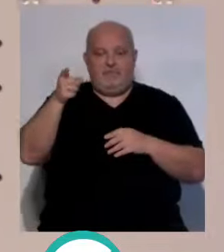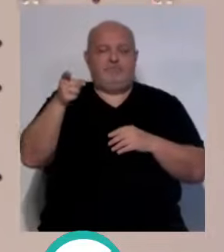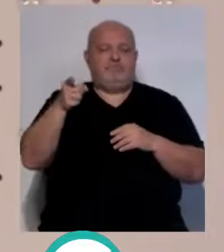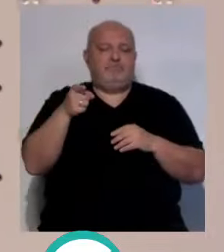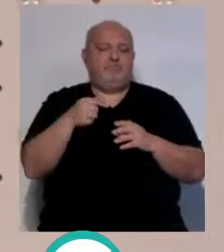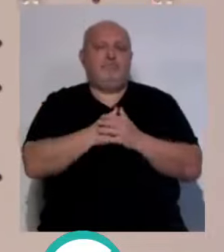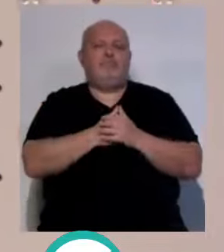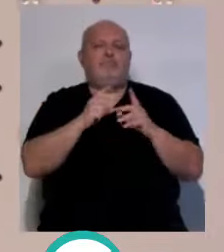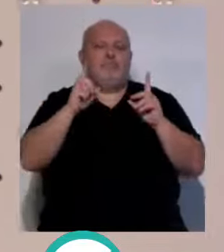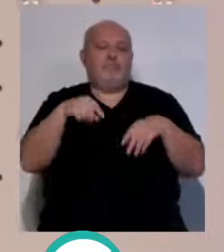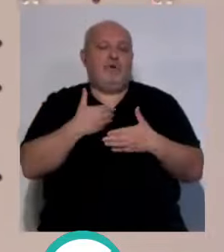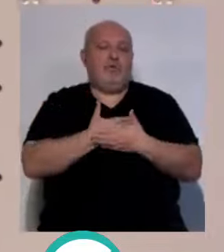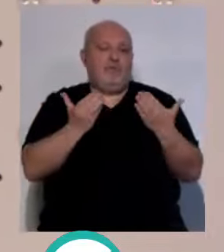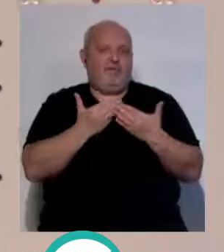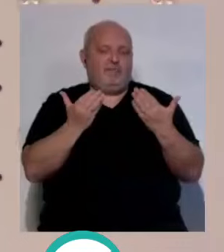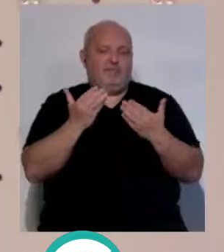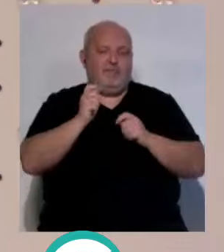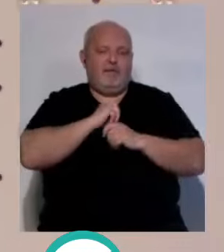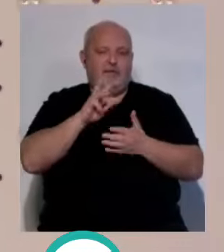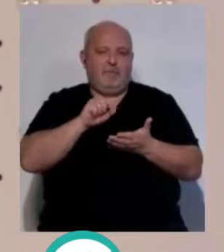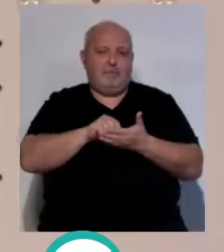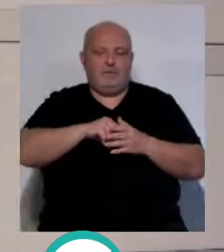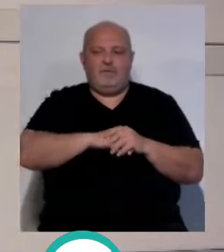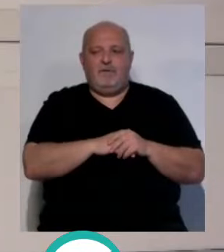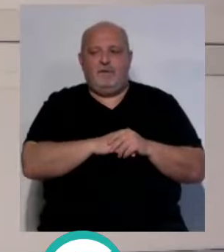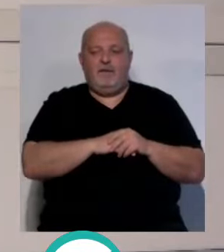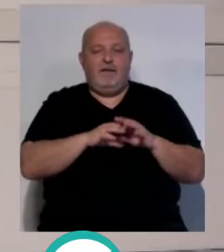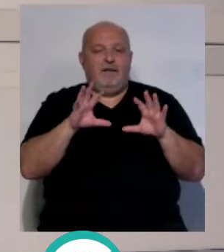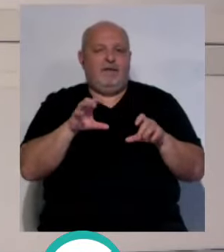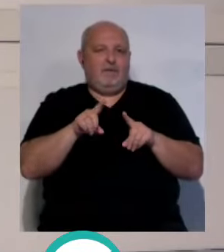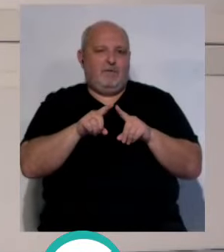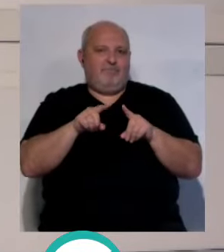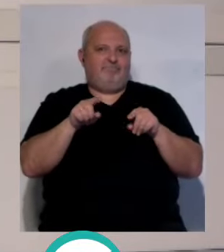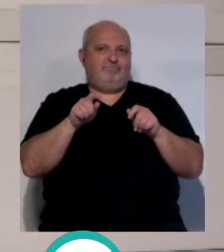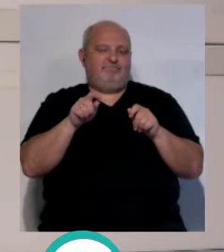y también confío en que traigamos los tres puntos. Bueno, pues hemos aprendido también